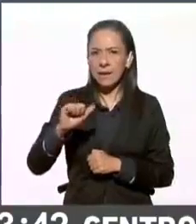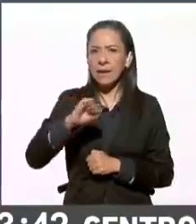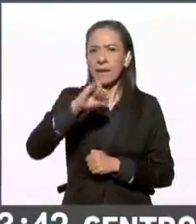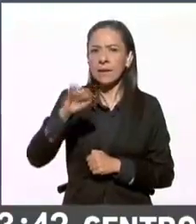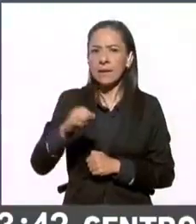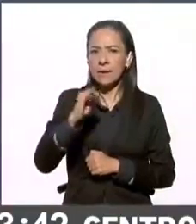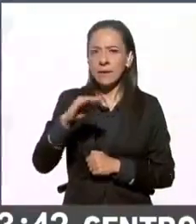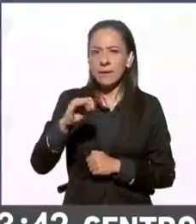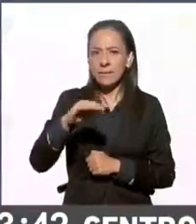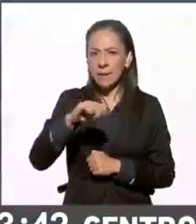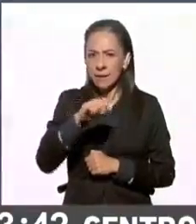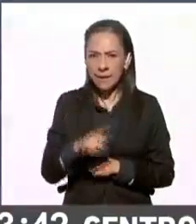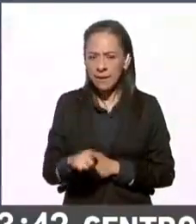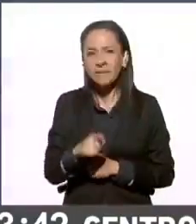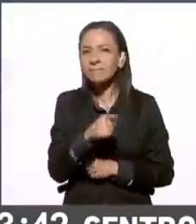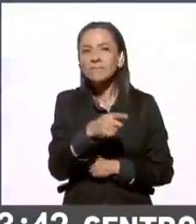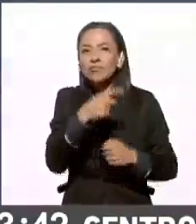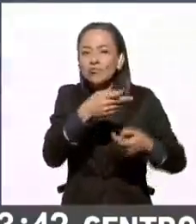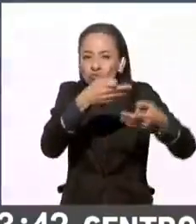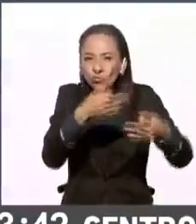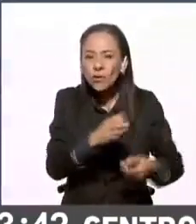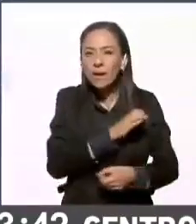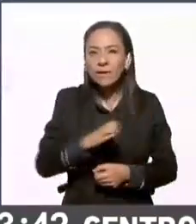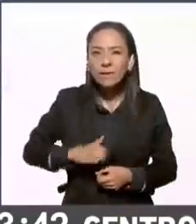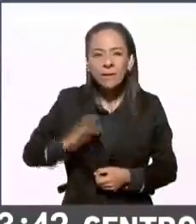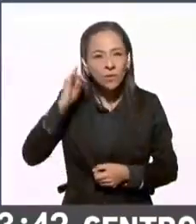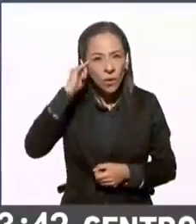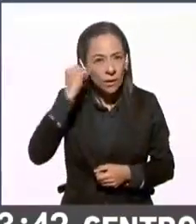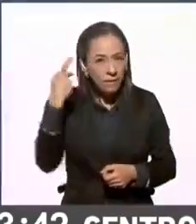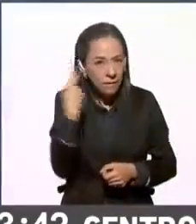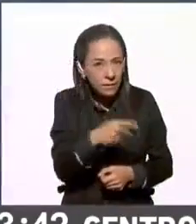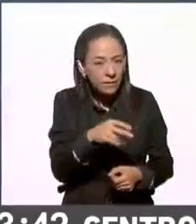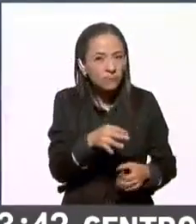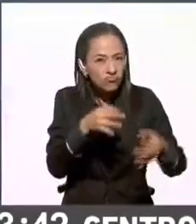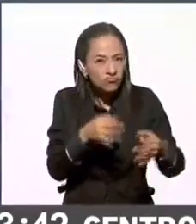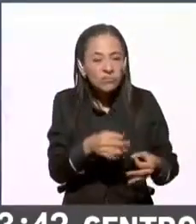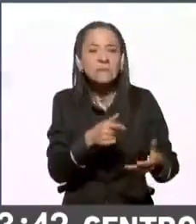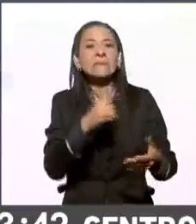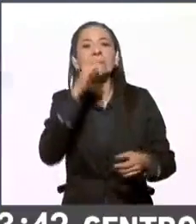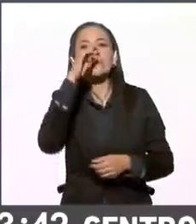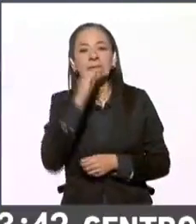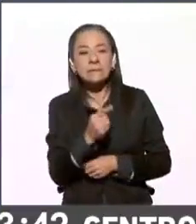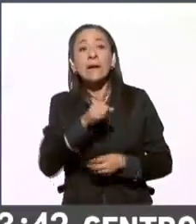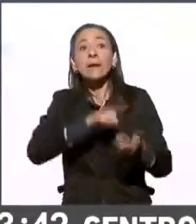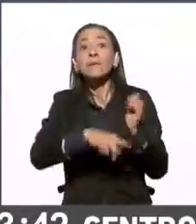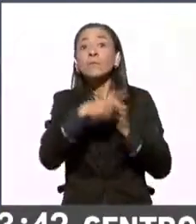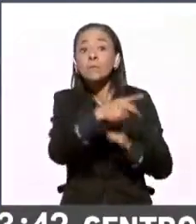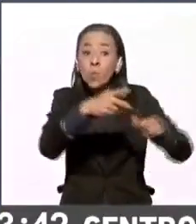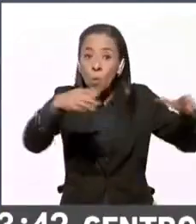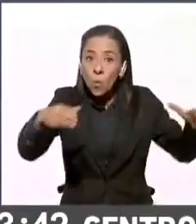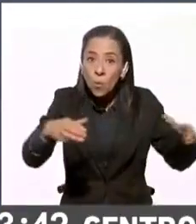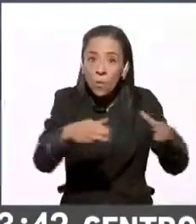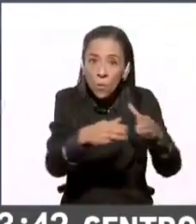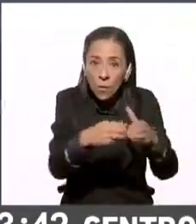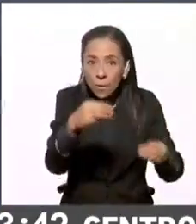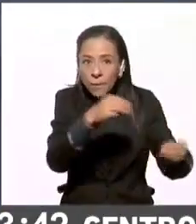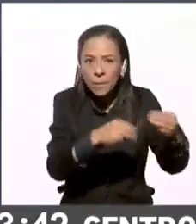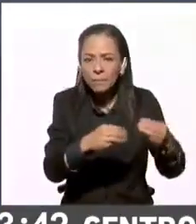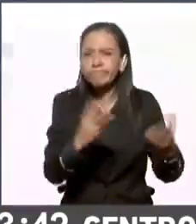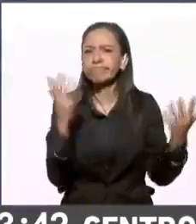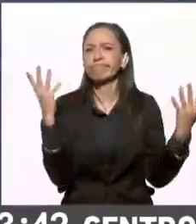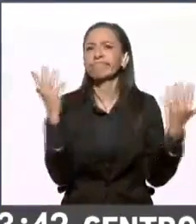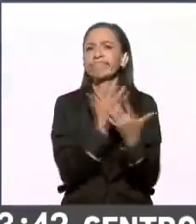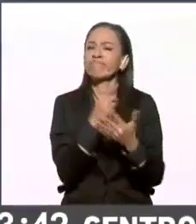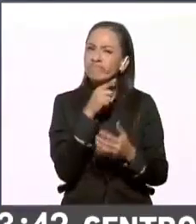criterios de una candidatura indígena, lo que llevó a que parte de esa comunidad serrana tomara el consejo